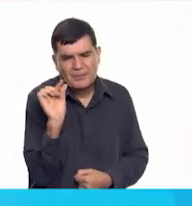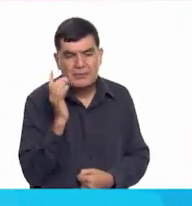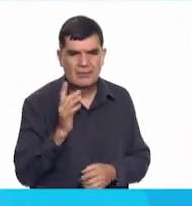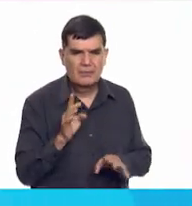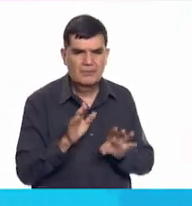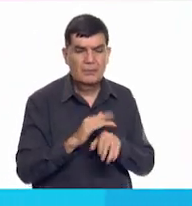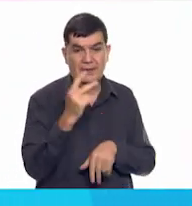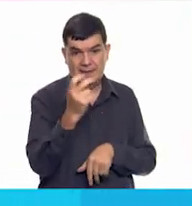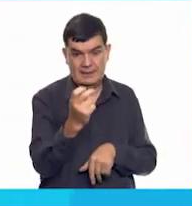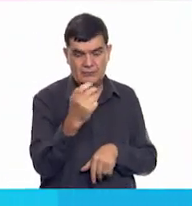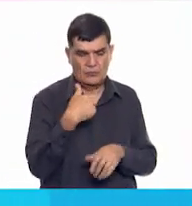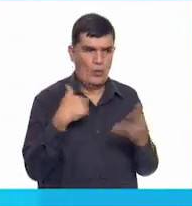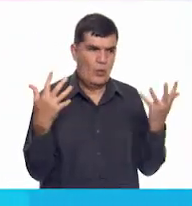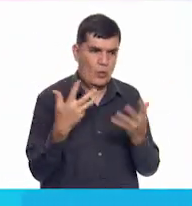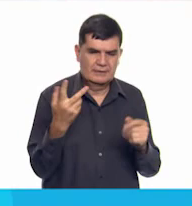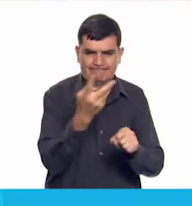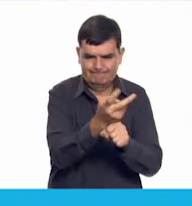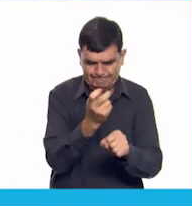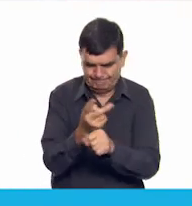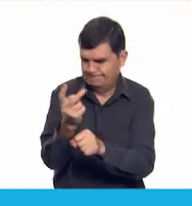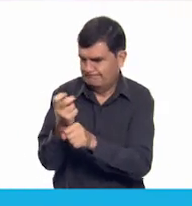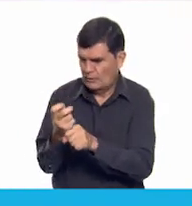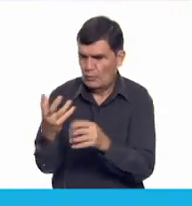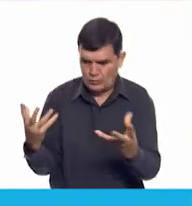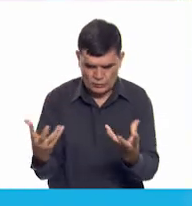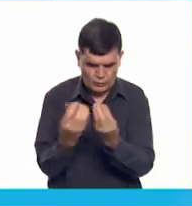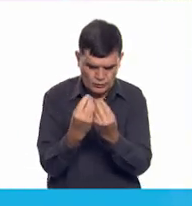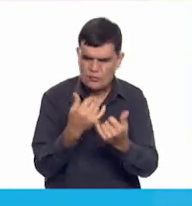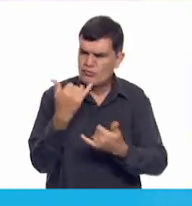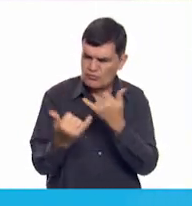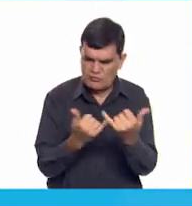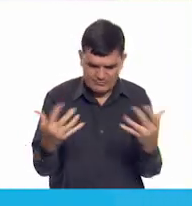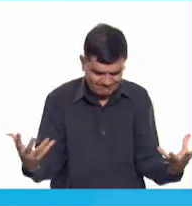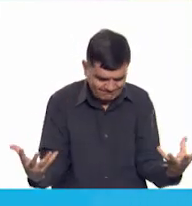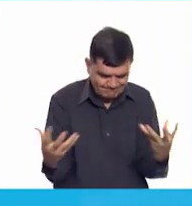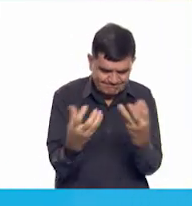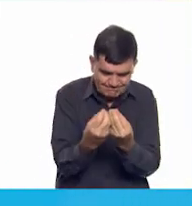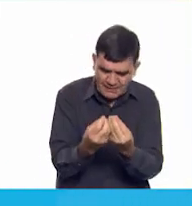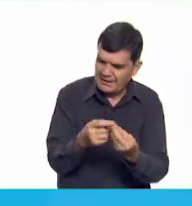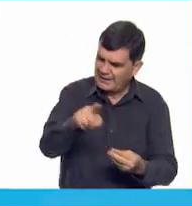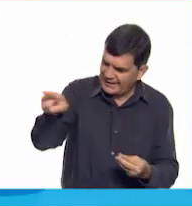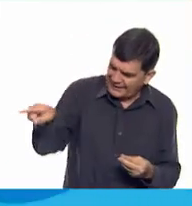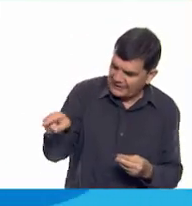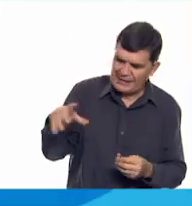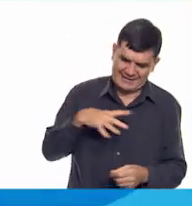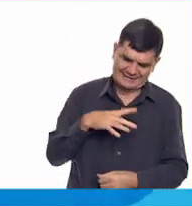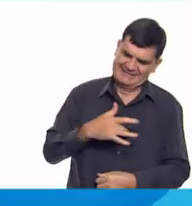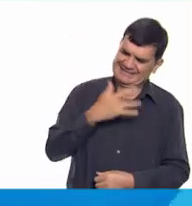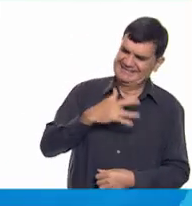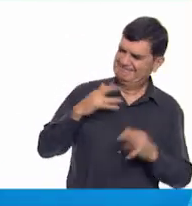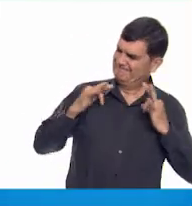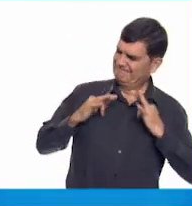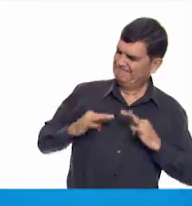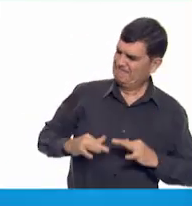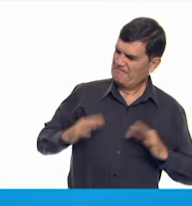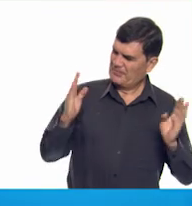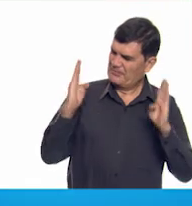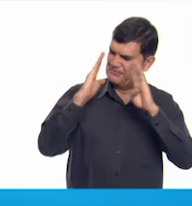celos por eso los invitamos a jugar con nosotros eso los hace sentir aliviados y